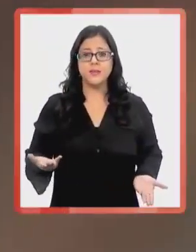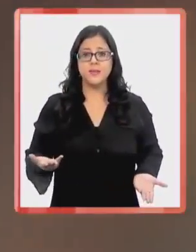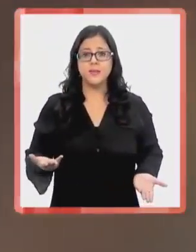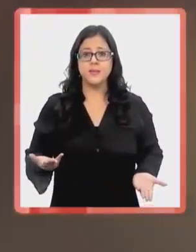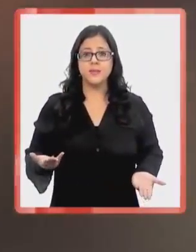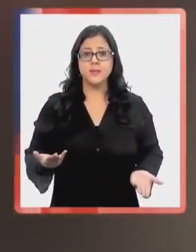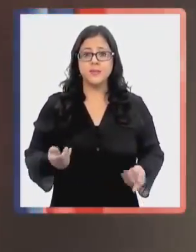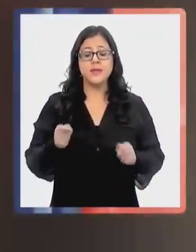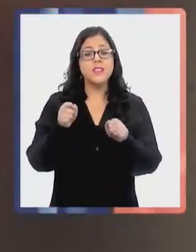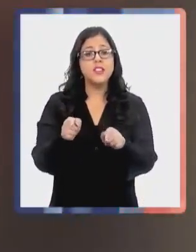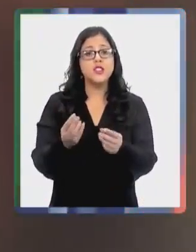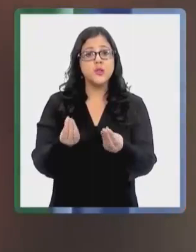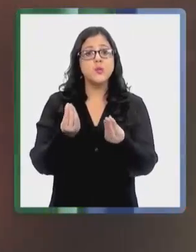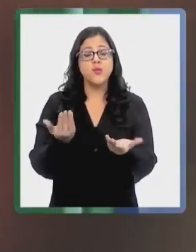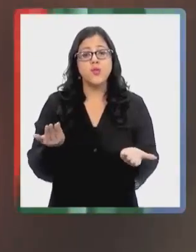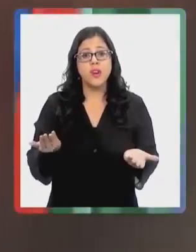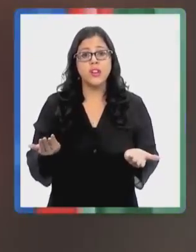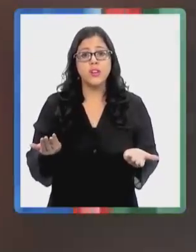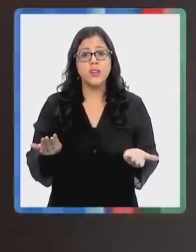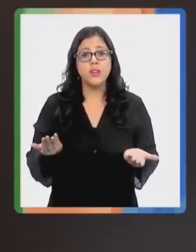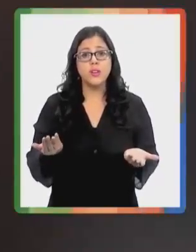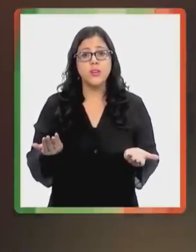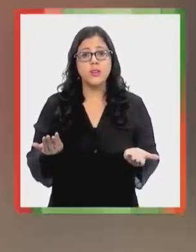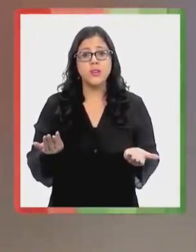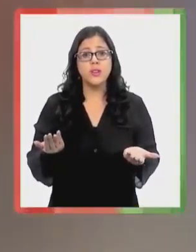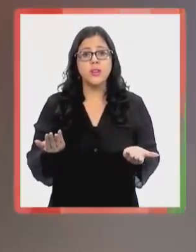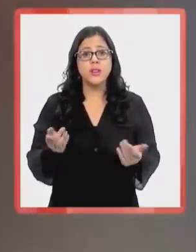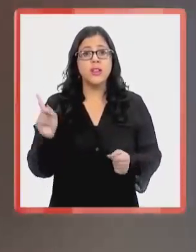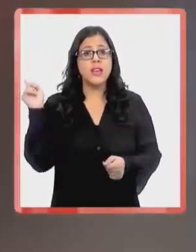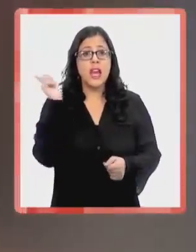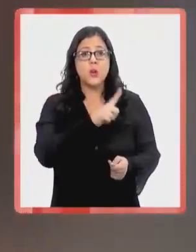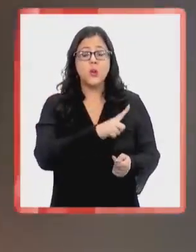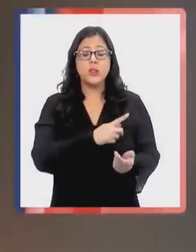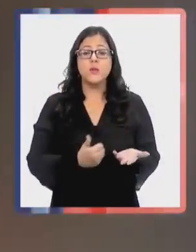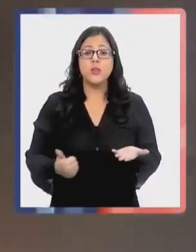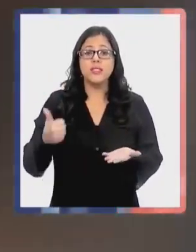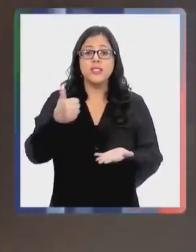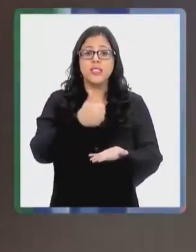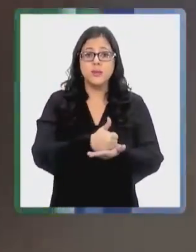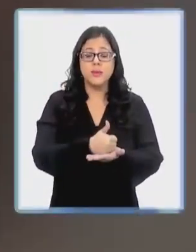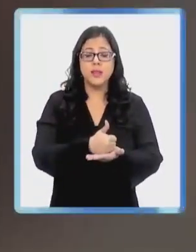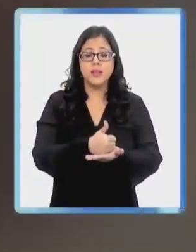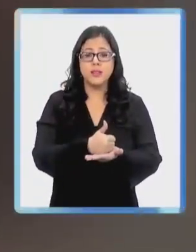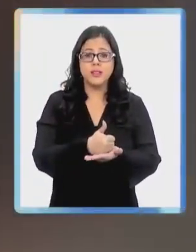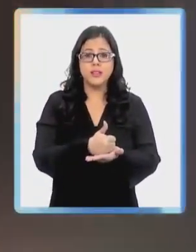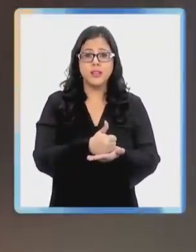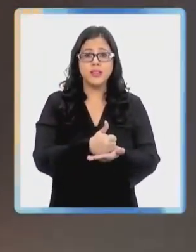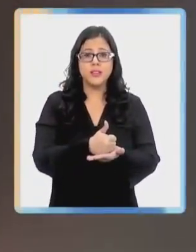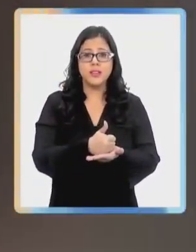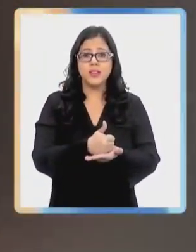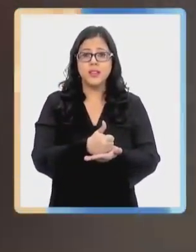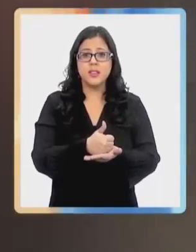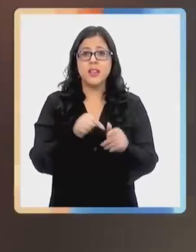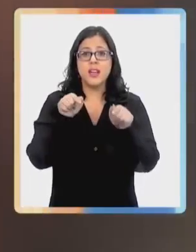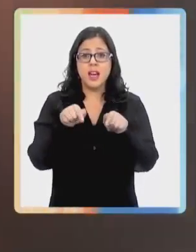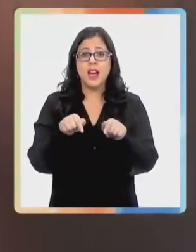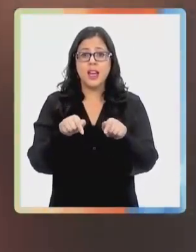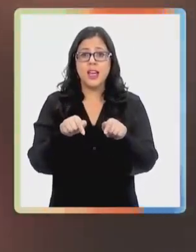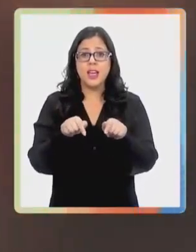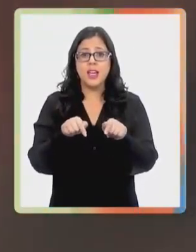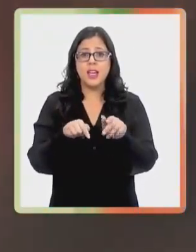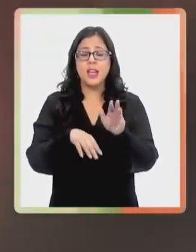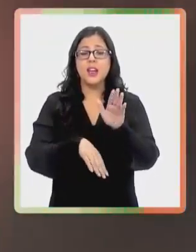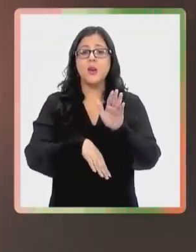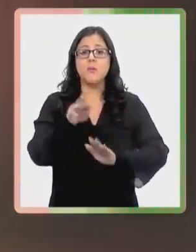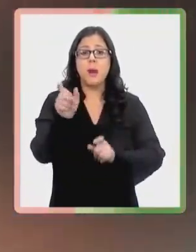Y una buena noticia, en el último semestre, si mal no recuerdo, tuvimos la mayor incorporación de pasajeros